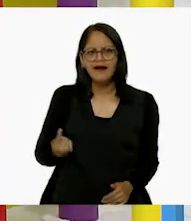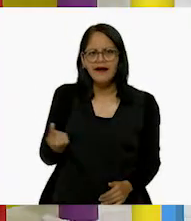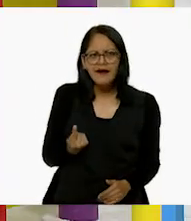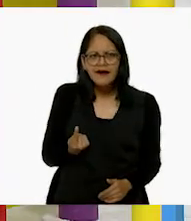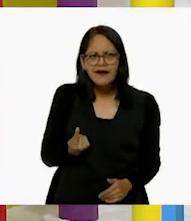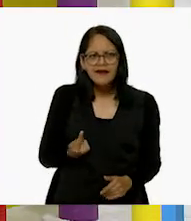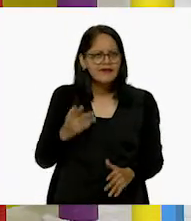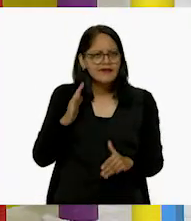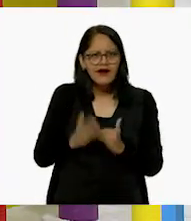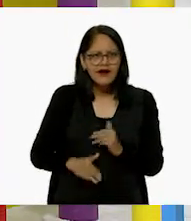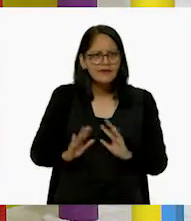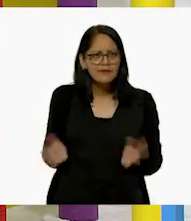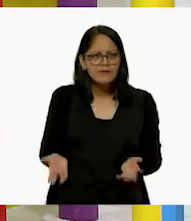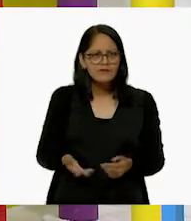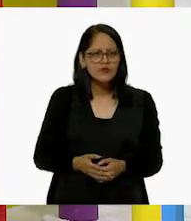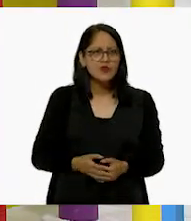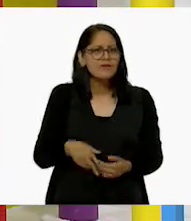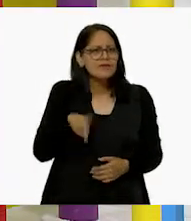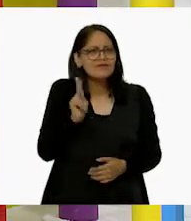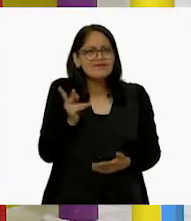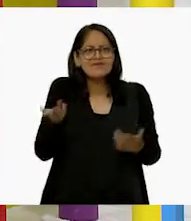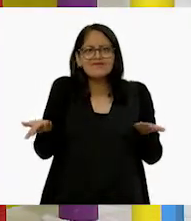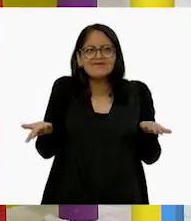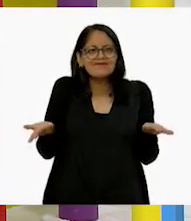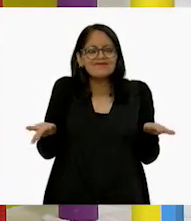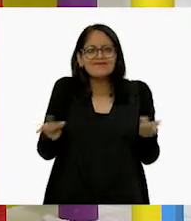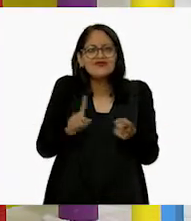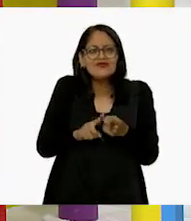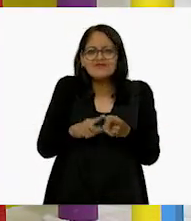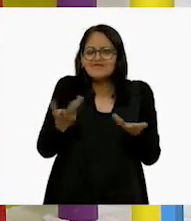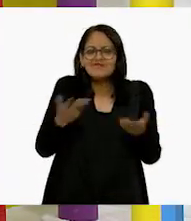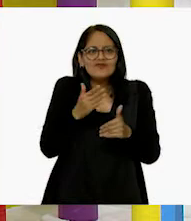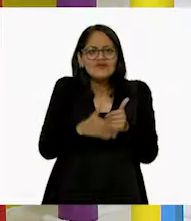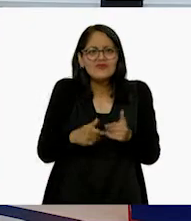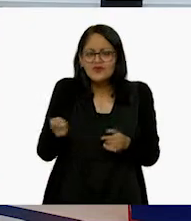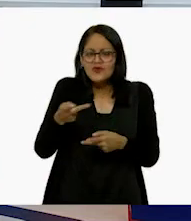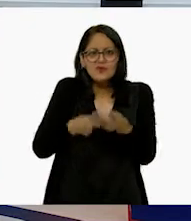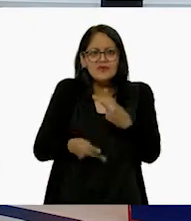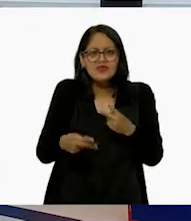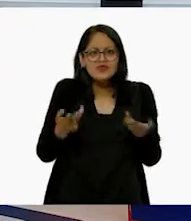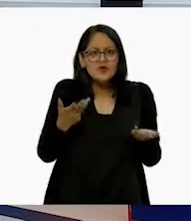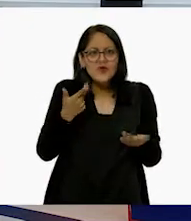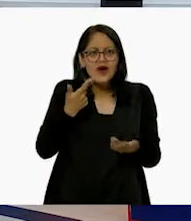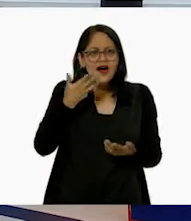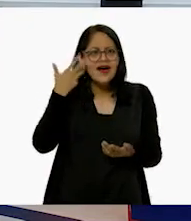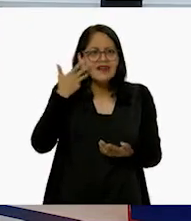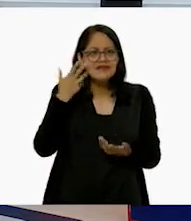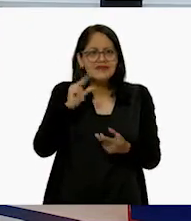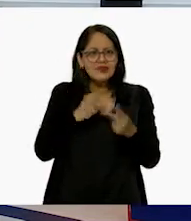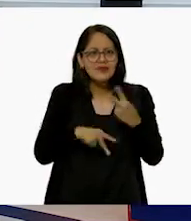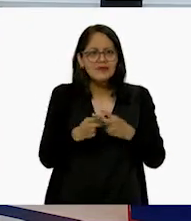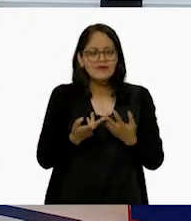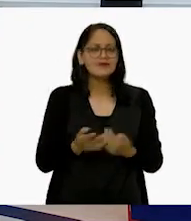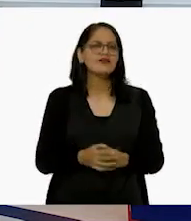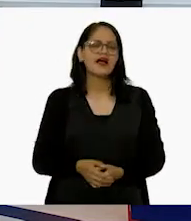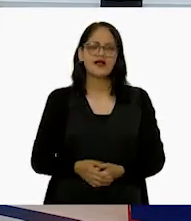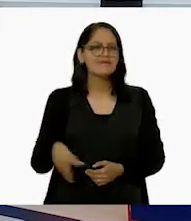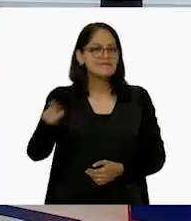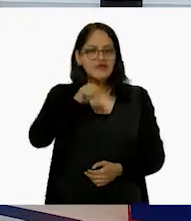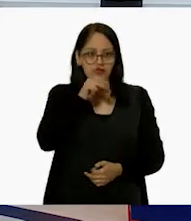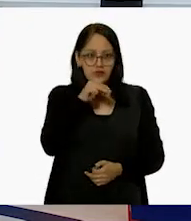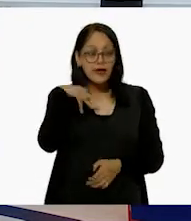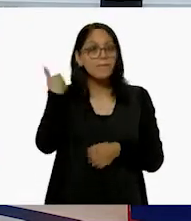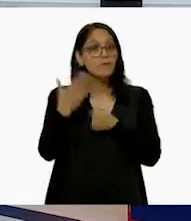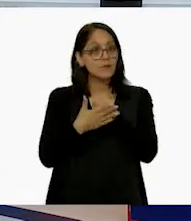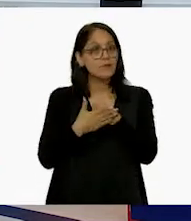Sí. ¿Ya se acabó la clase? Ya se acabó la clase. ¿Qué gato? Hoy no vino. Hoy no vino, gato. Pero no se preocupen, tal vez